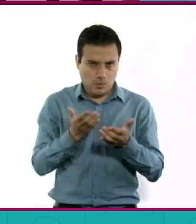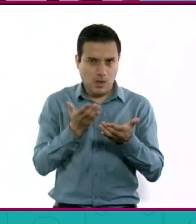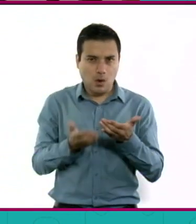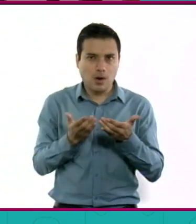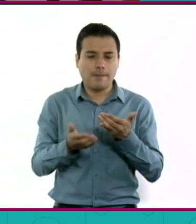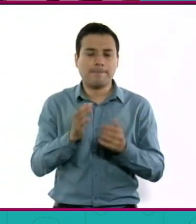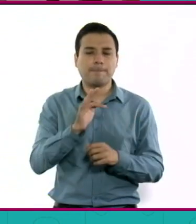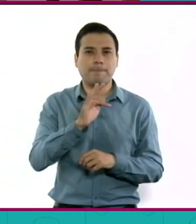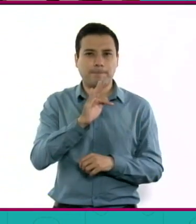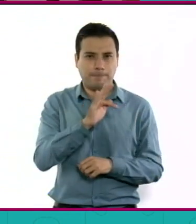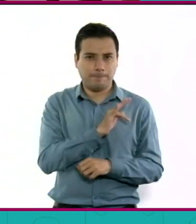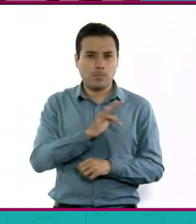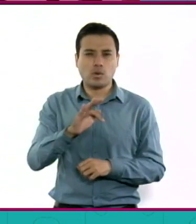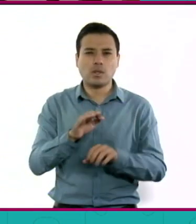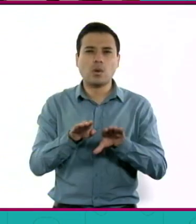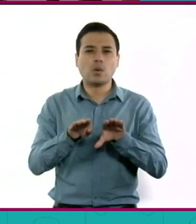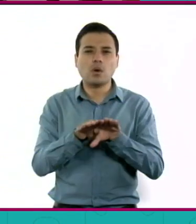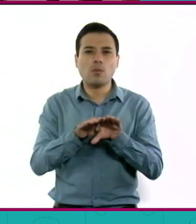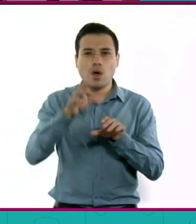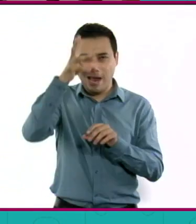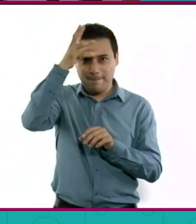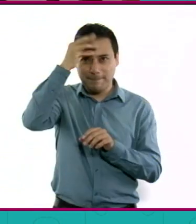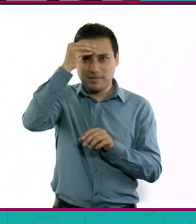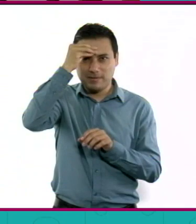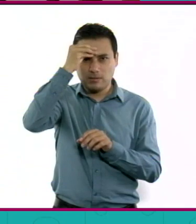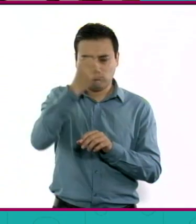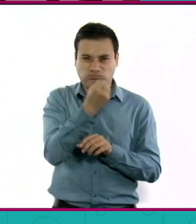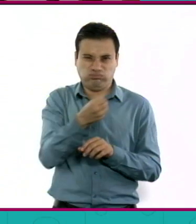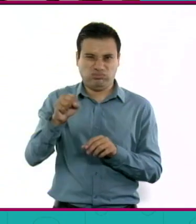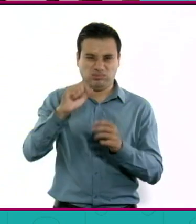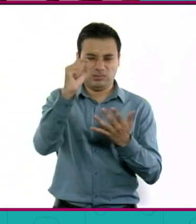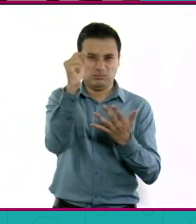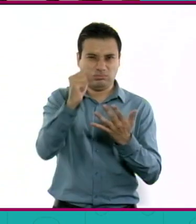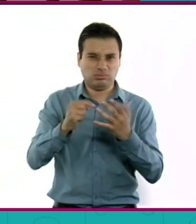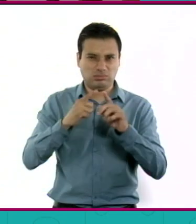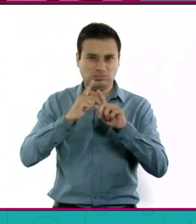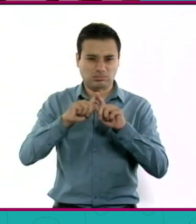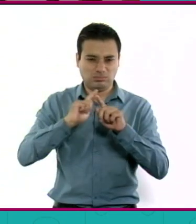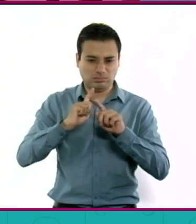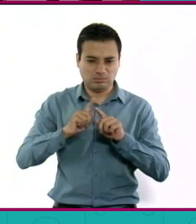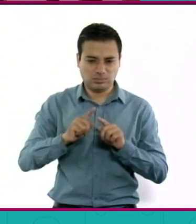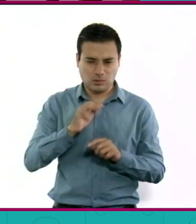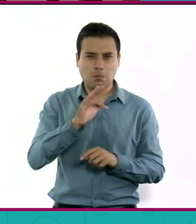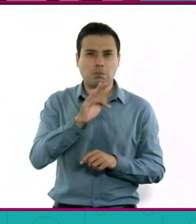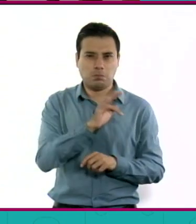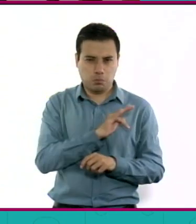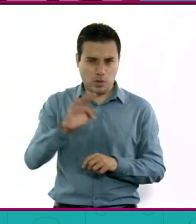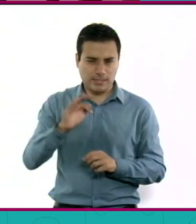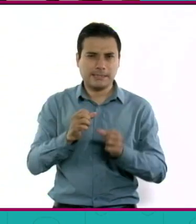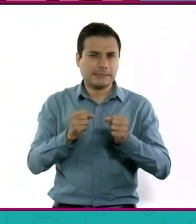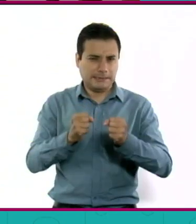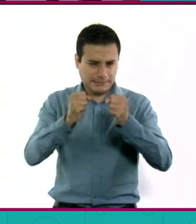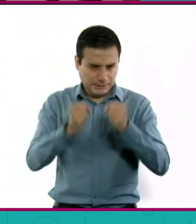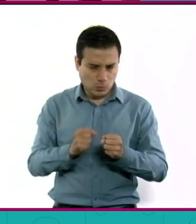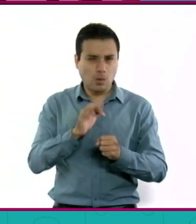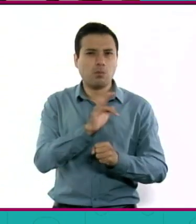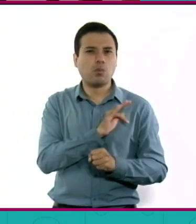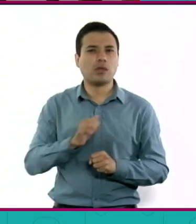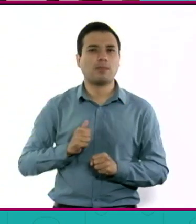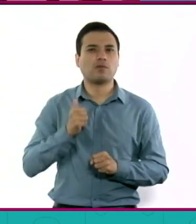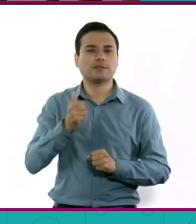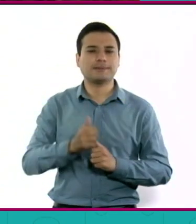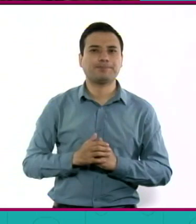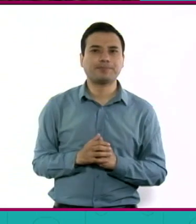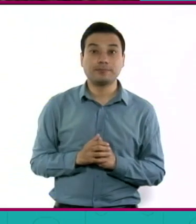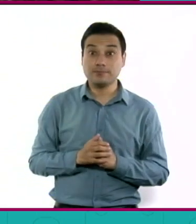nosotros podemos aprender otro tipo de habilidades y estamos seguros que las vamos a aprovechar. México es un